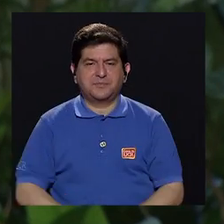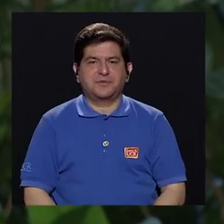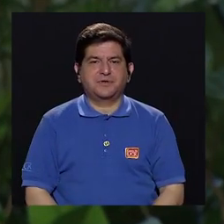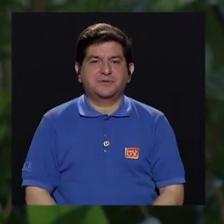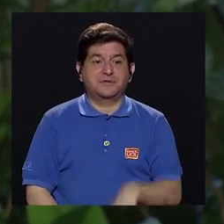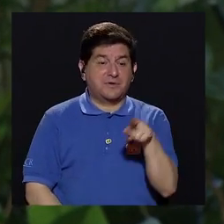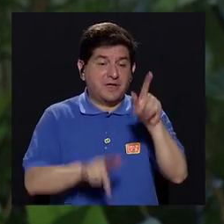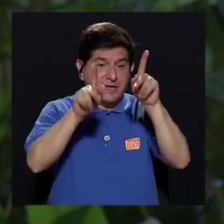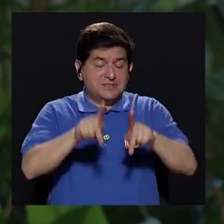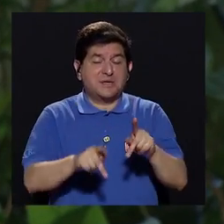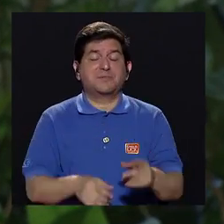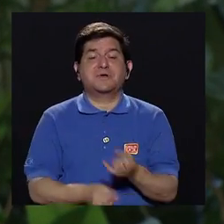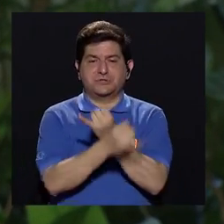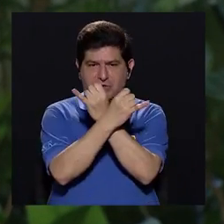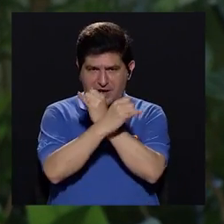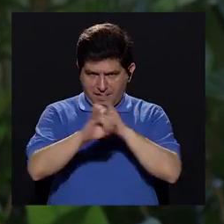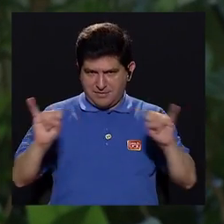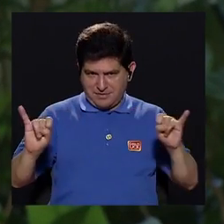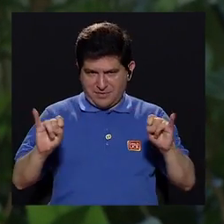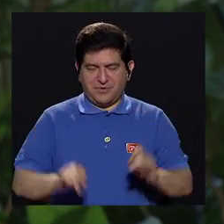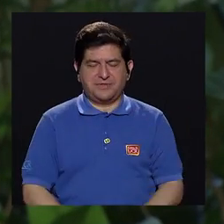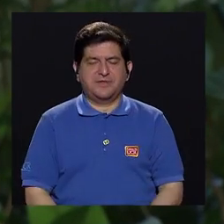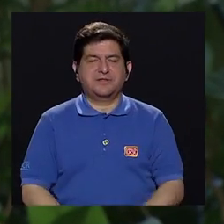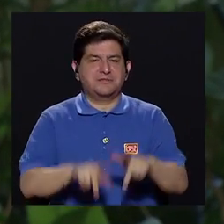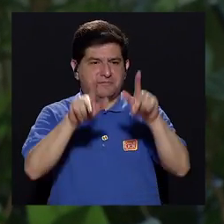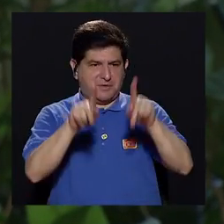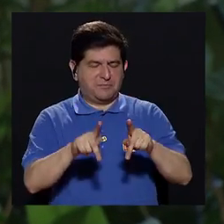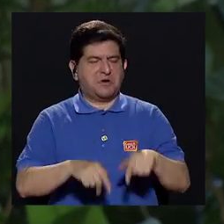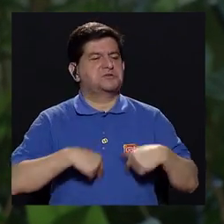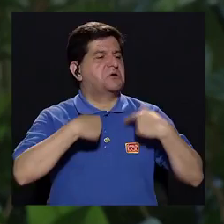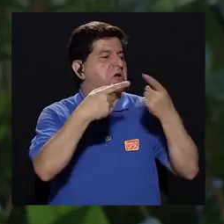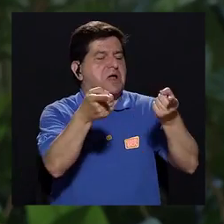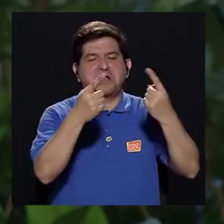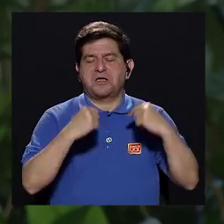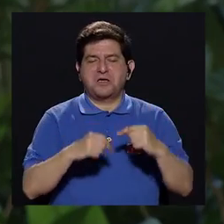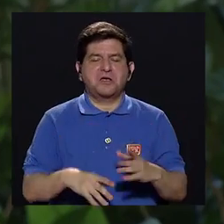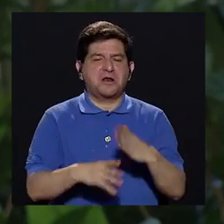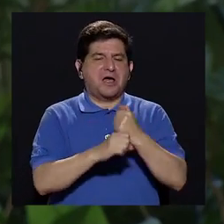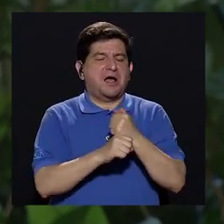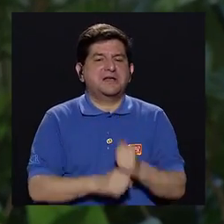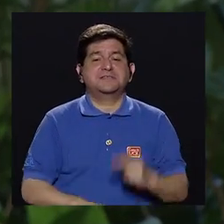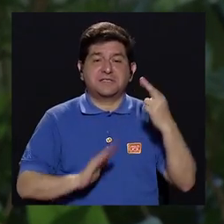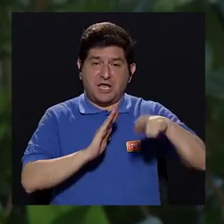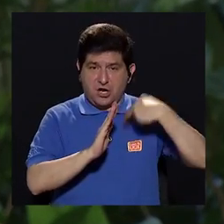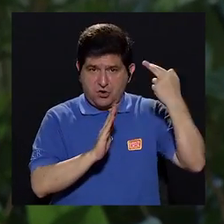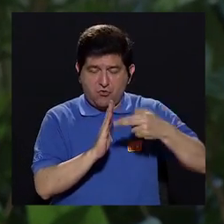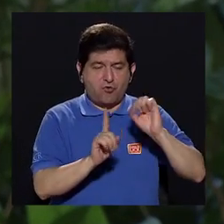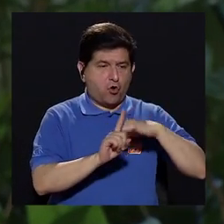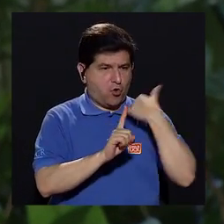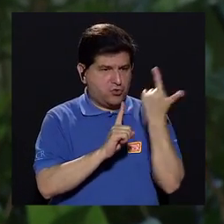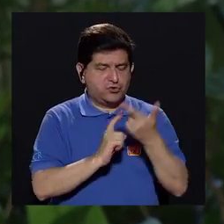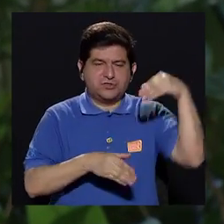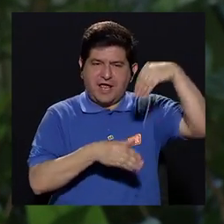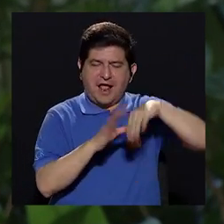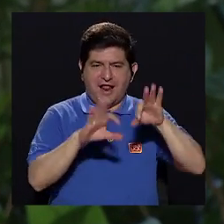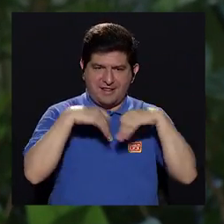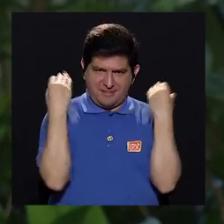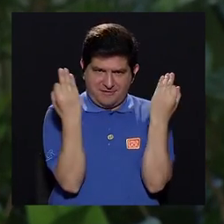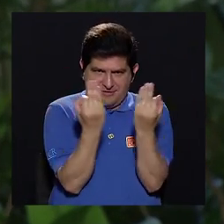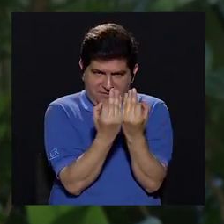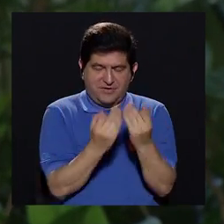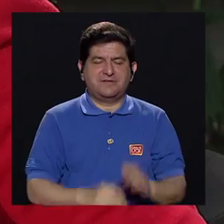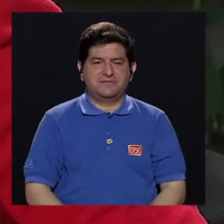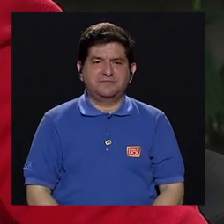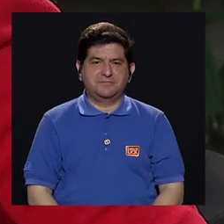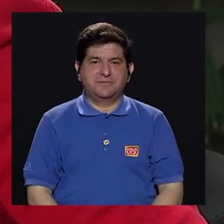Entonces, pasé de ser una persona independiente, una persona que iba, venía, hacía, tenía un rol social dentro de mi familia,